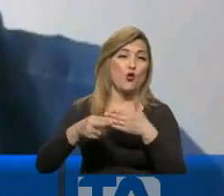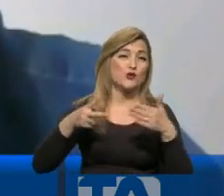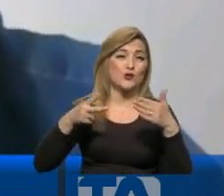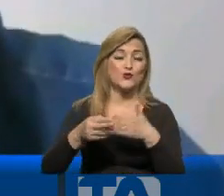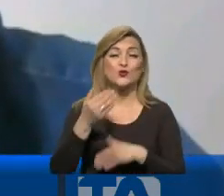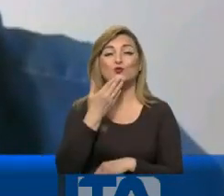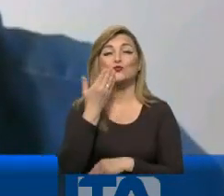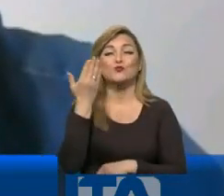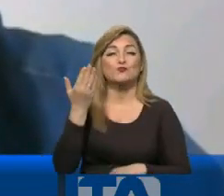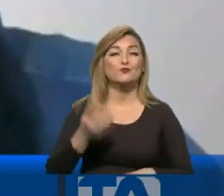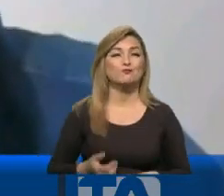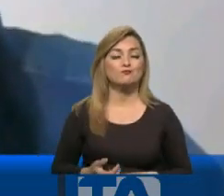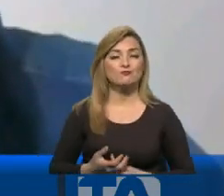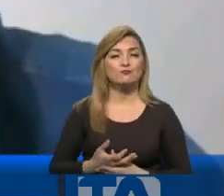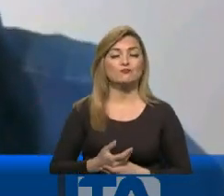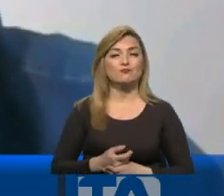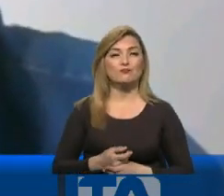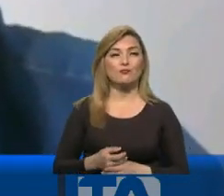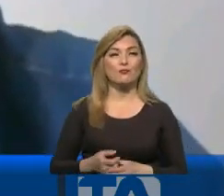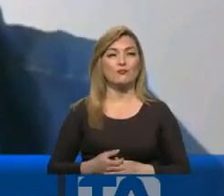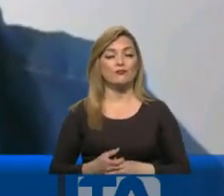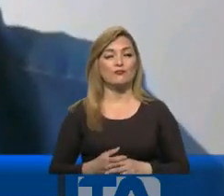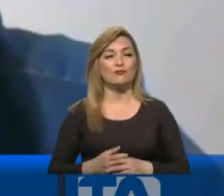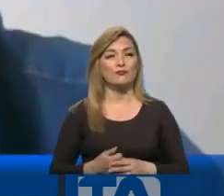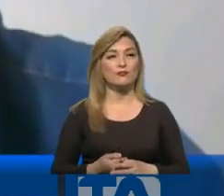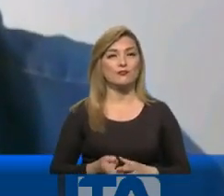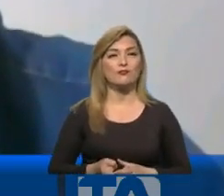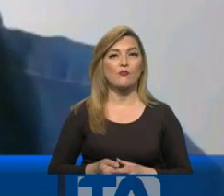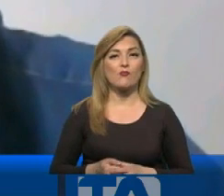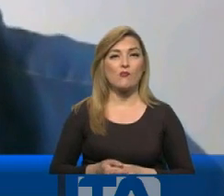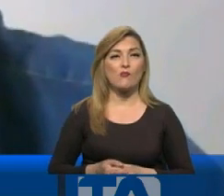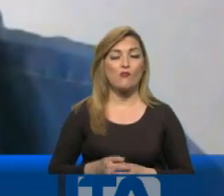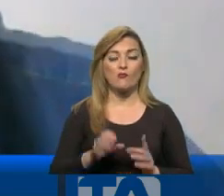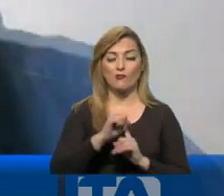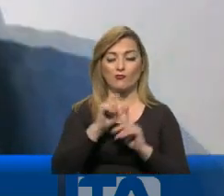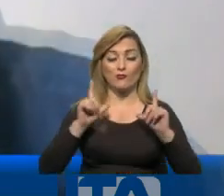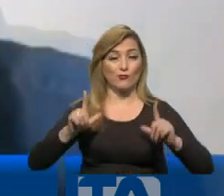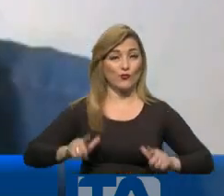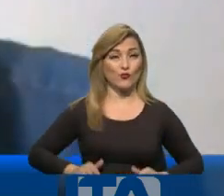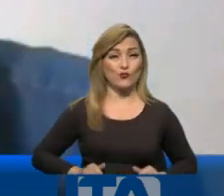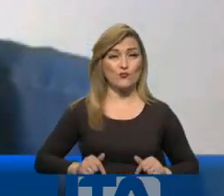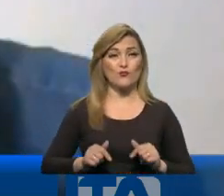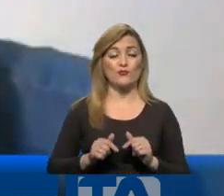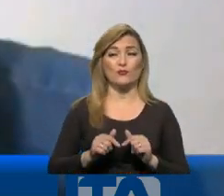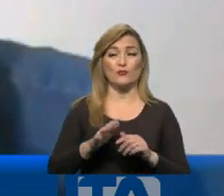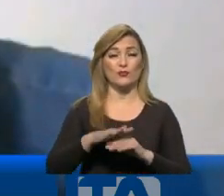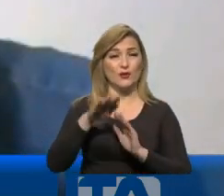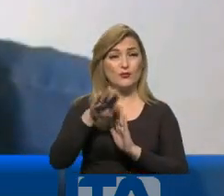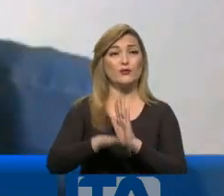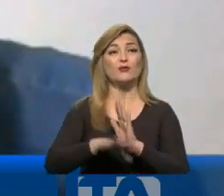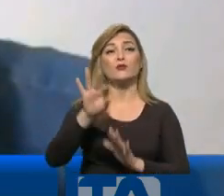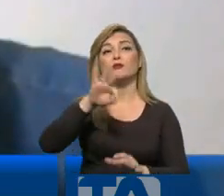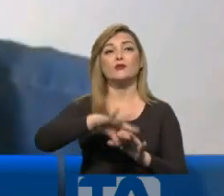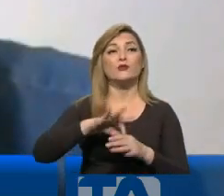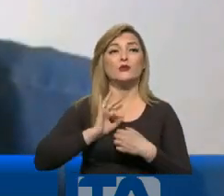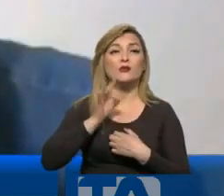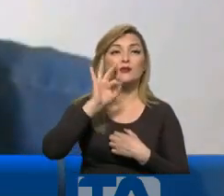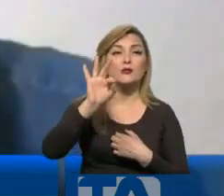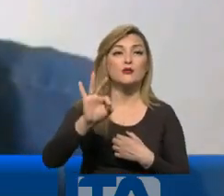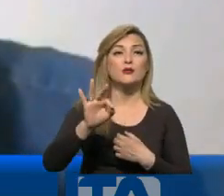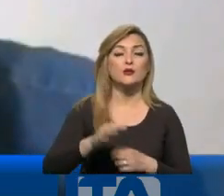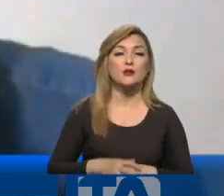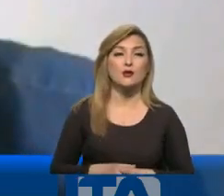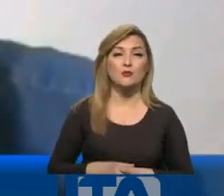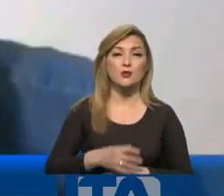para relajar o descongestionar un poco el sistema sanitario. El contagio fue en las votaciones, más o menos